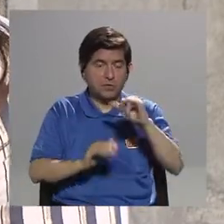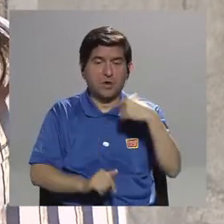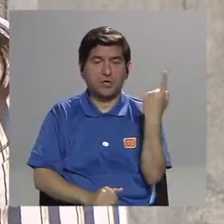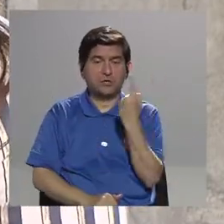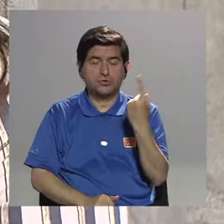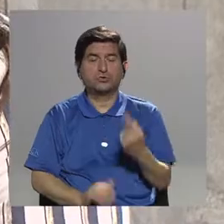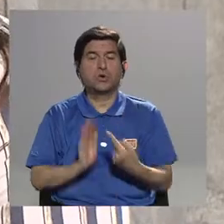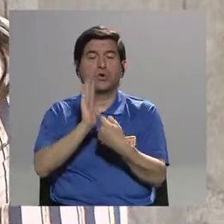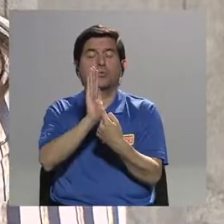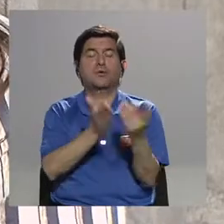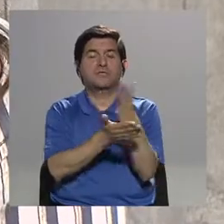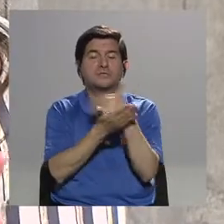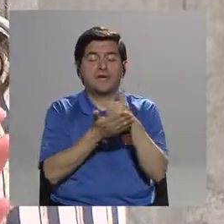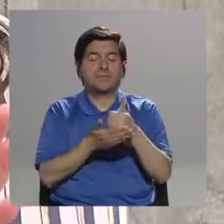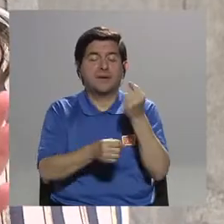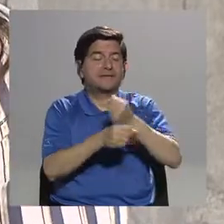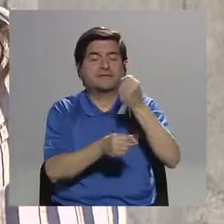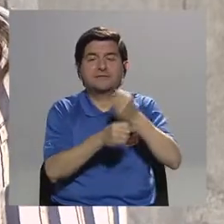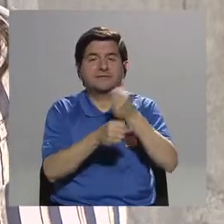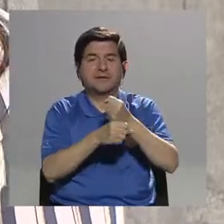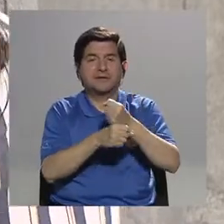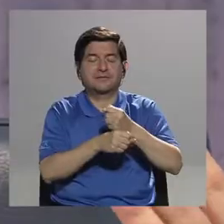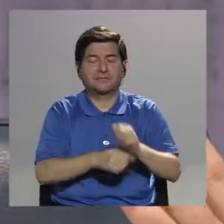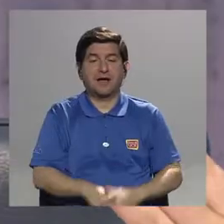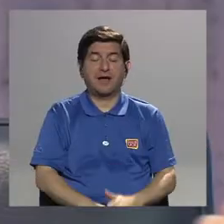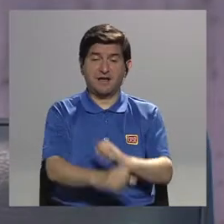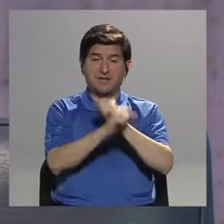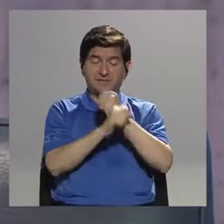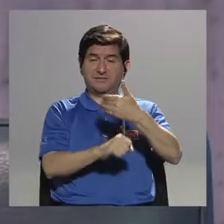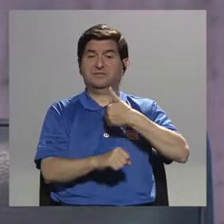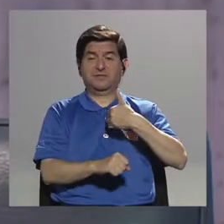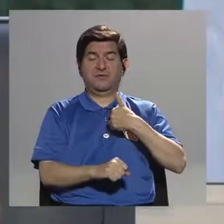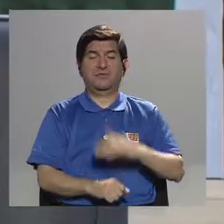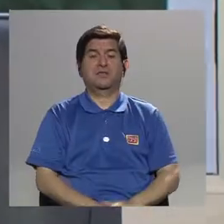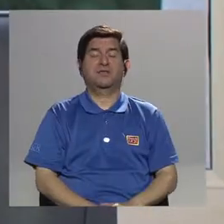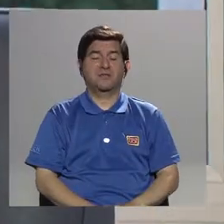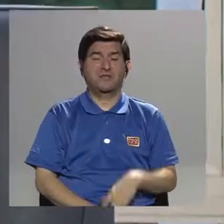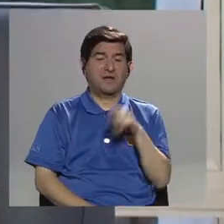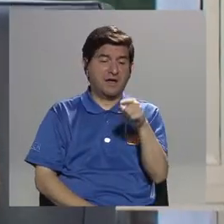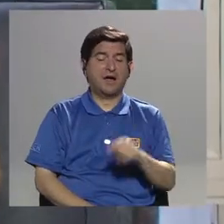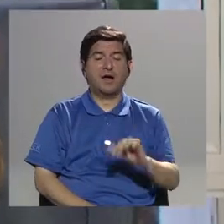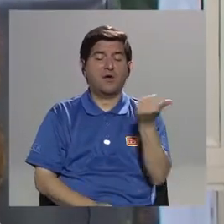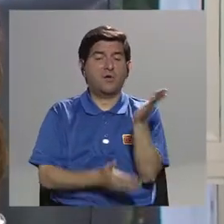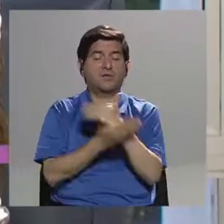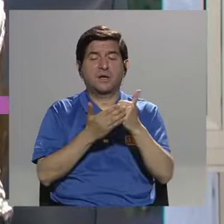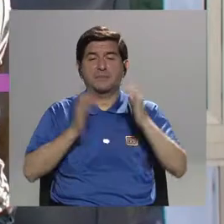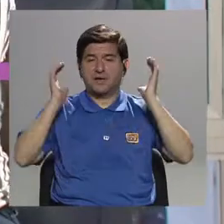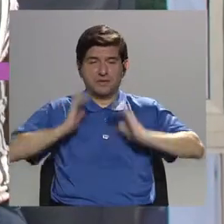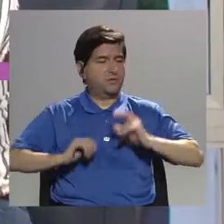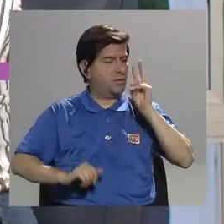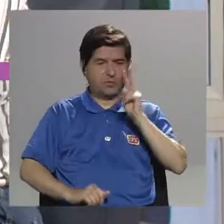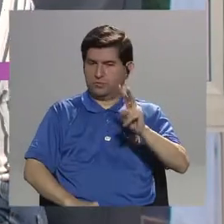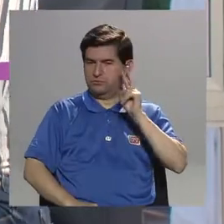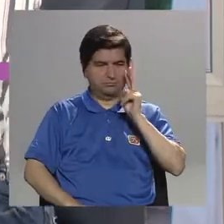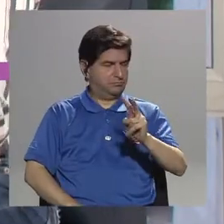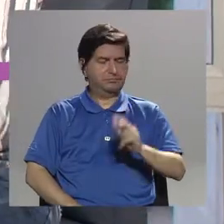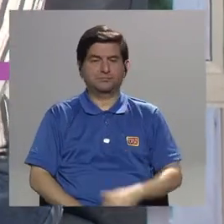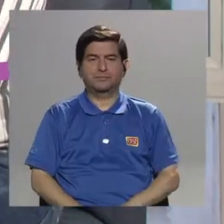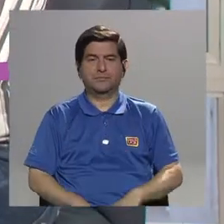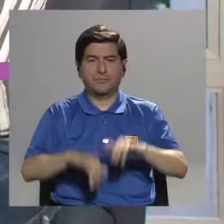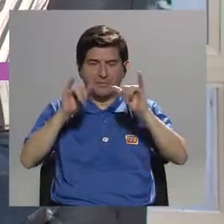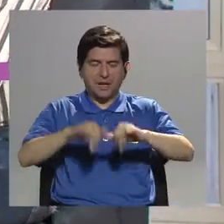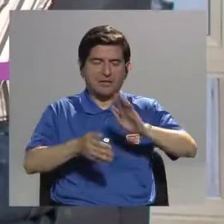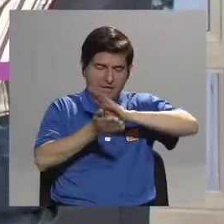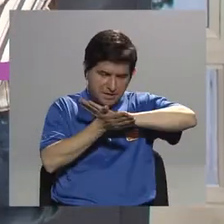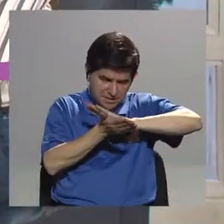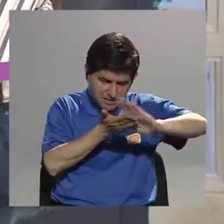en van a trabajar, ¿verdad? Con esto garantizamos que se está cubriendo el resto del cuerpo y estamos guardando la dignidad, ¿verdad?, y el